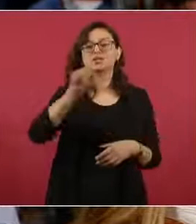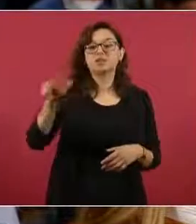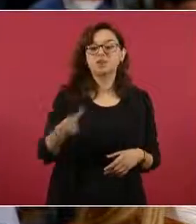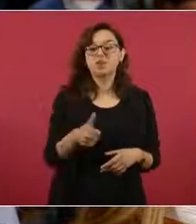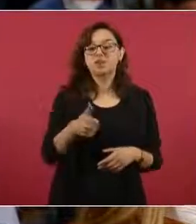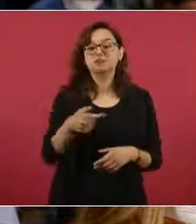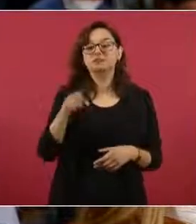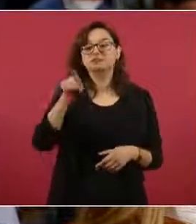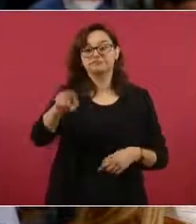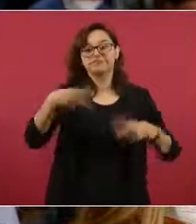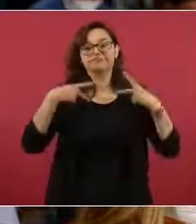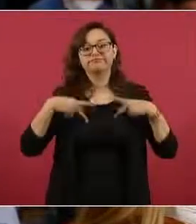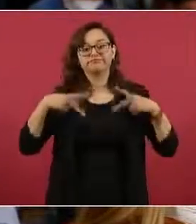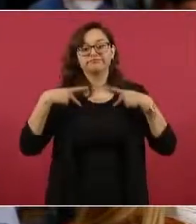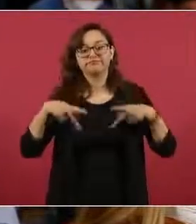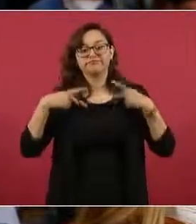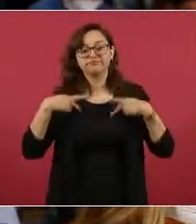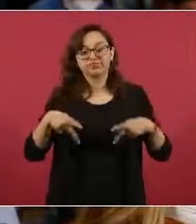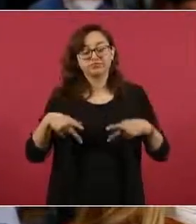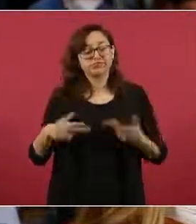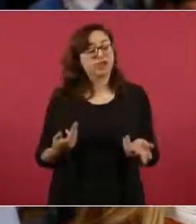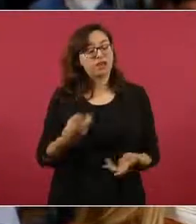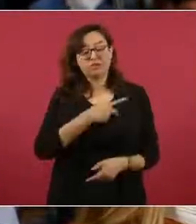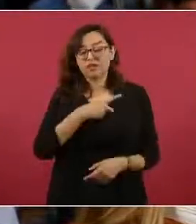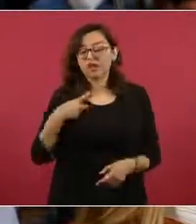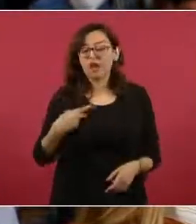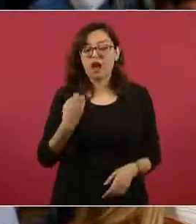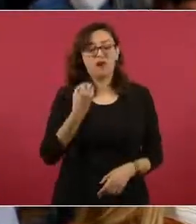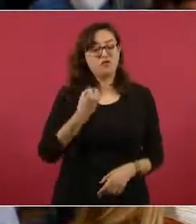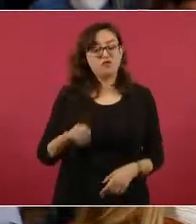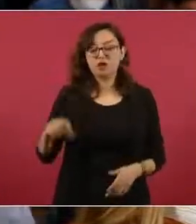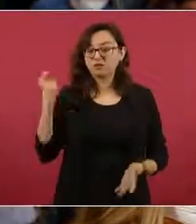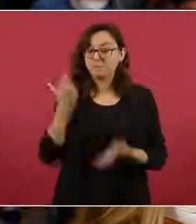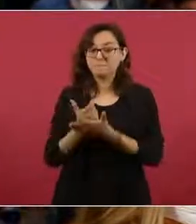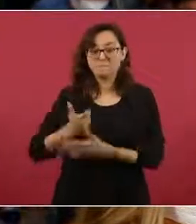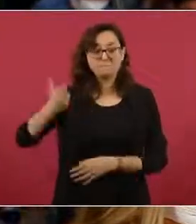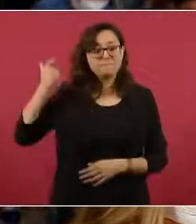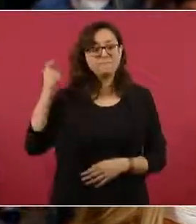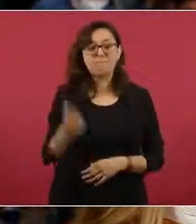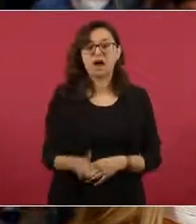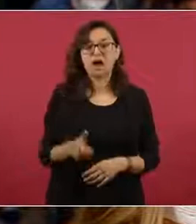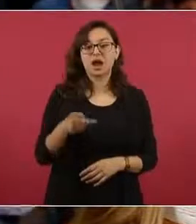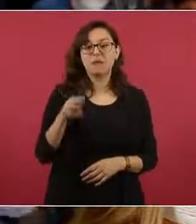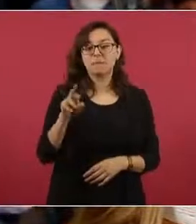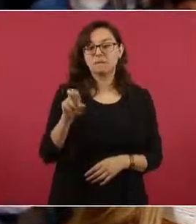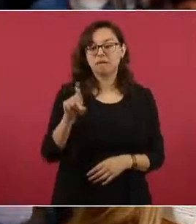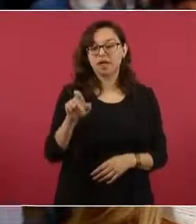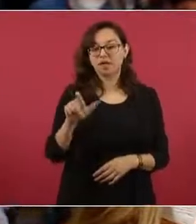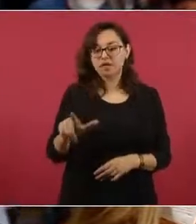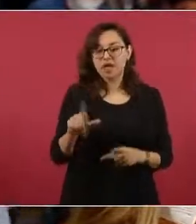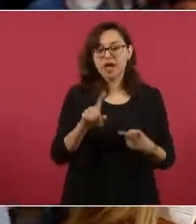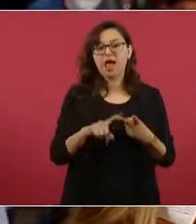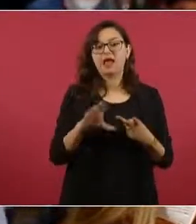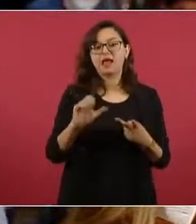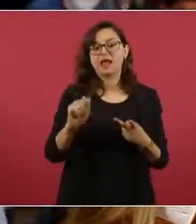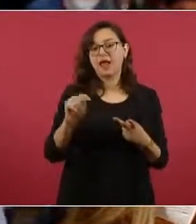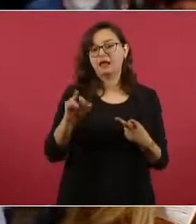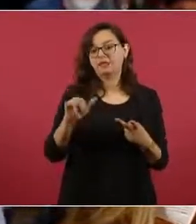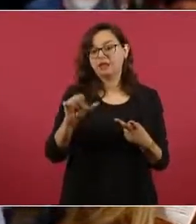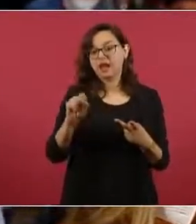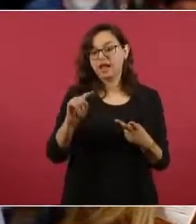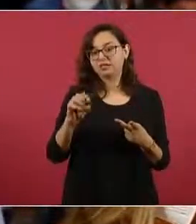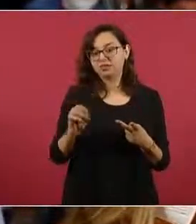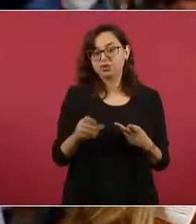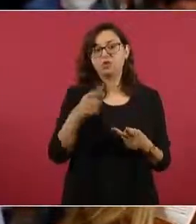de fraude lo obligan a pagar el catastro o el predial. Aquí tengo el recibo de Santa María